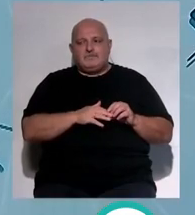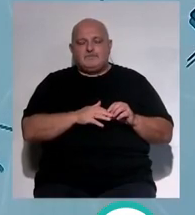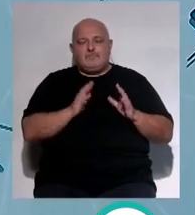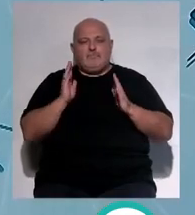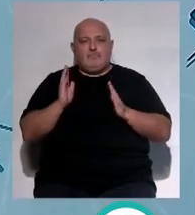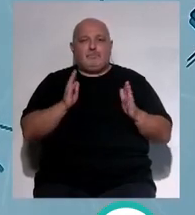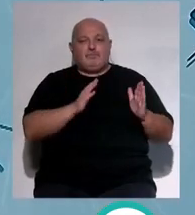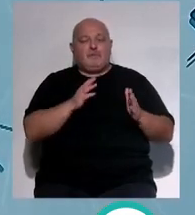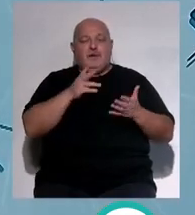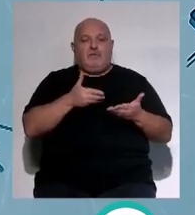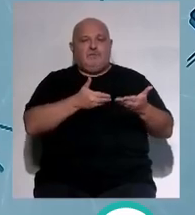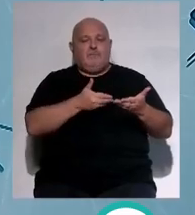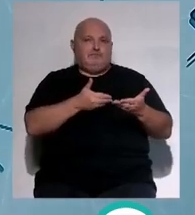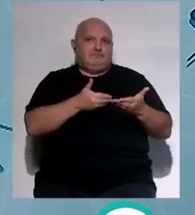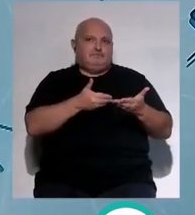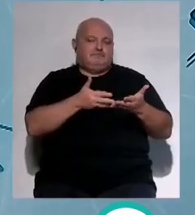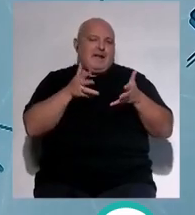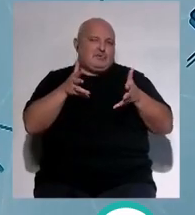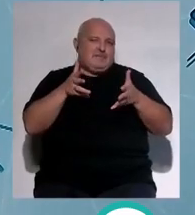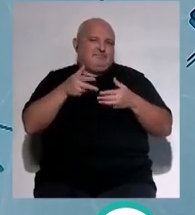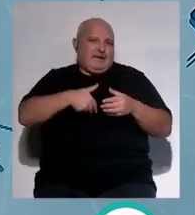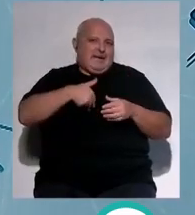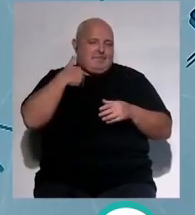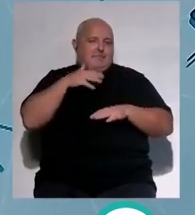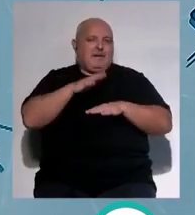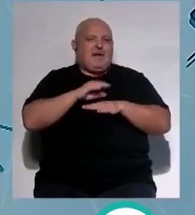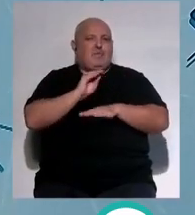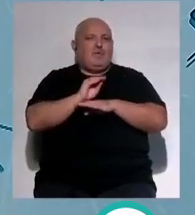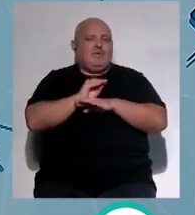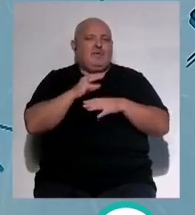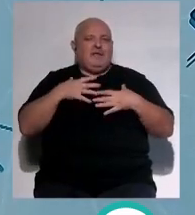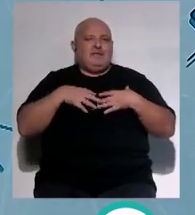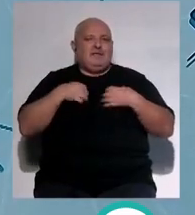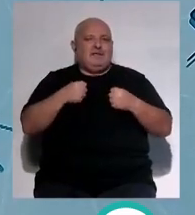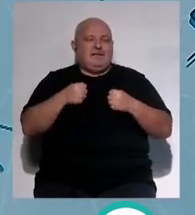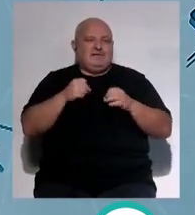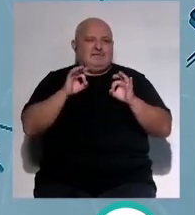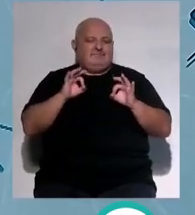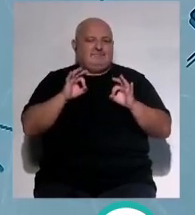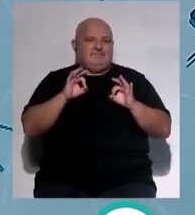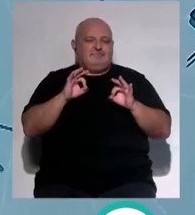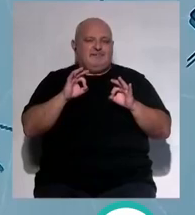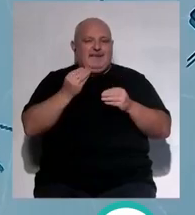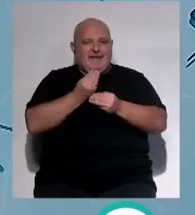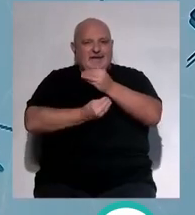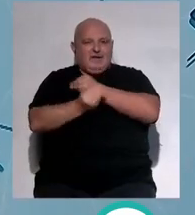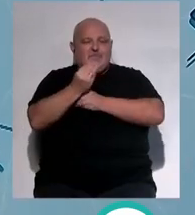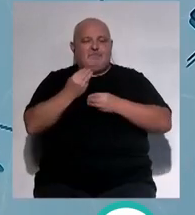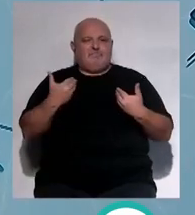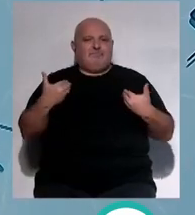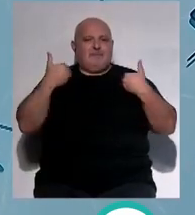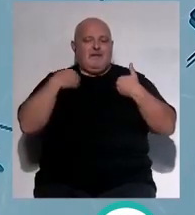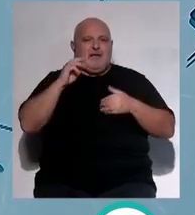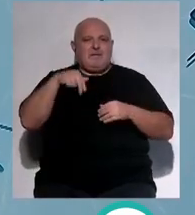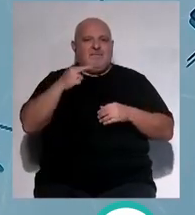Contamos ahora con unas recomendaciones generales para el cuidado de la salud de nuestros hijos por parte de